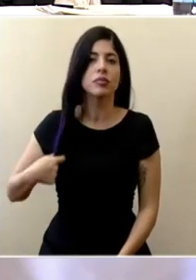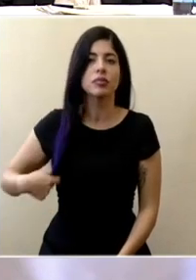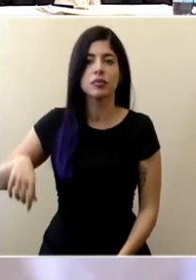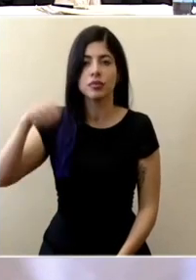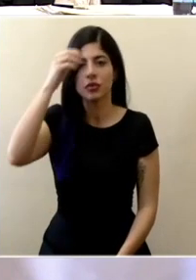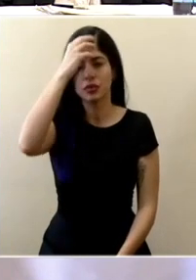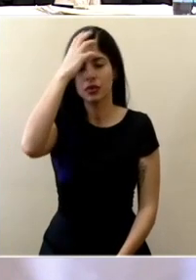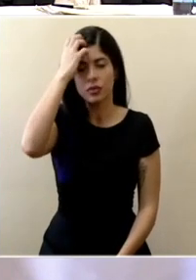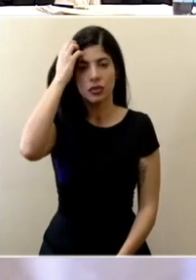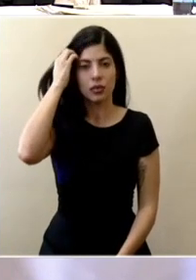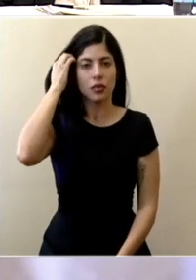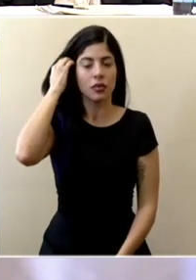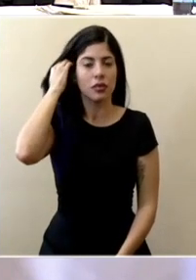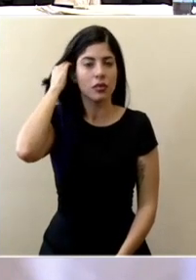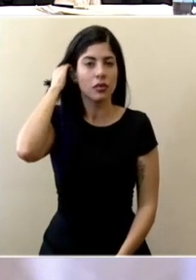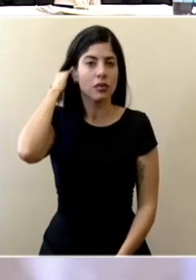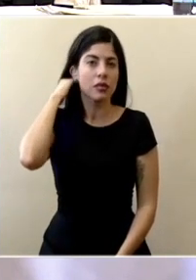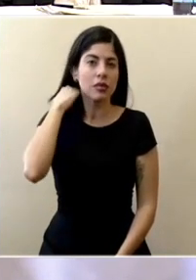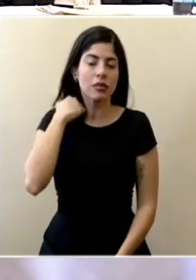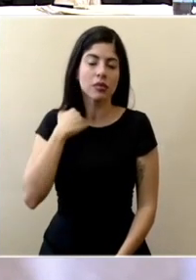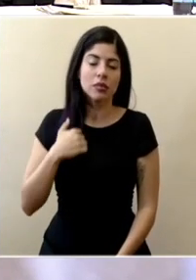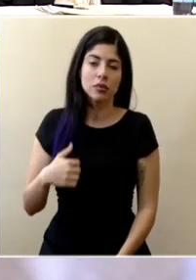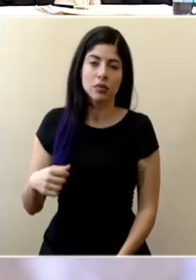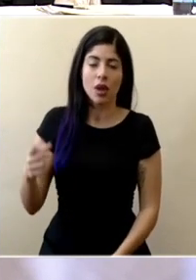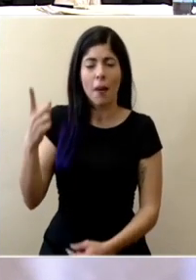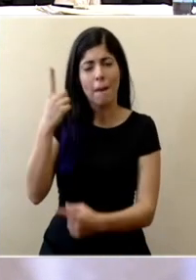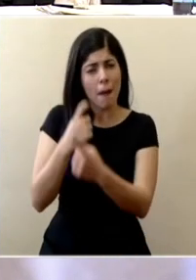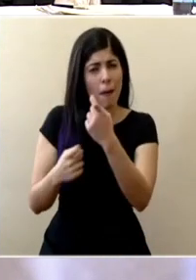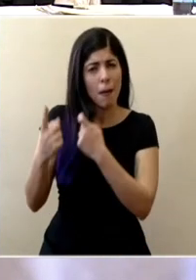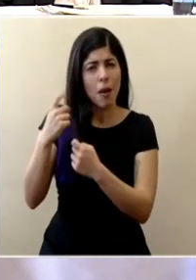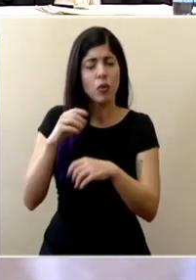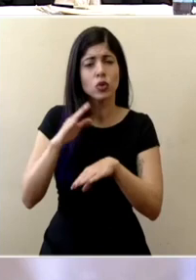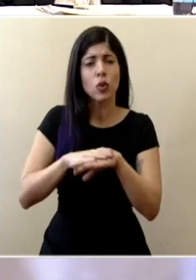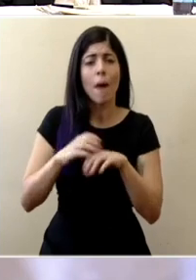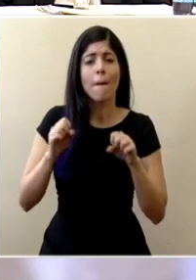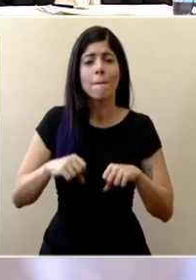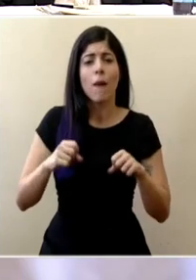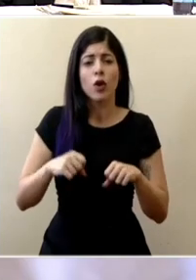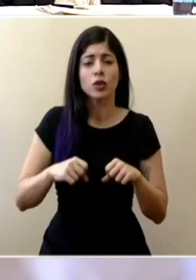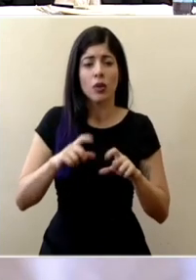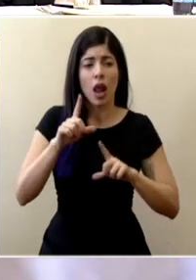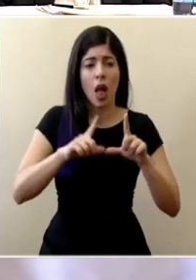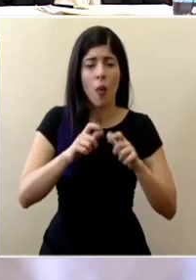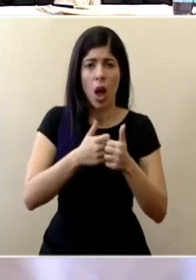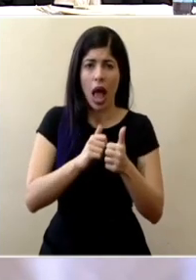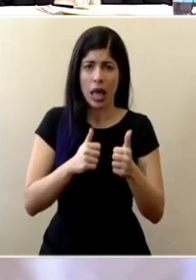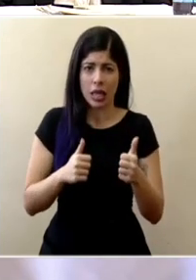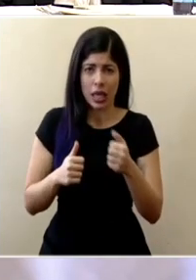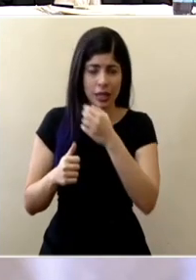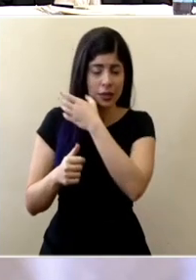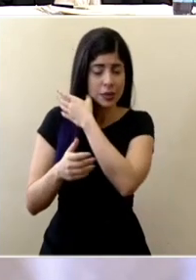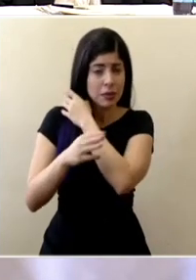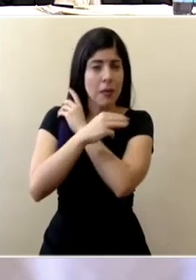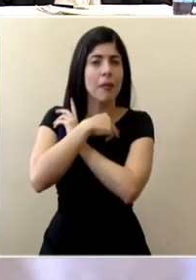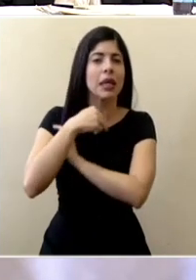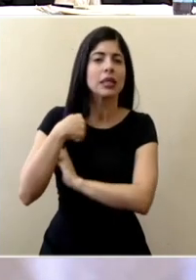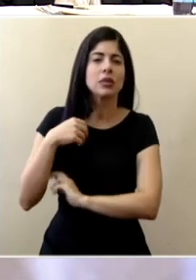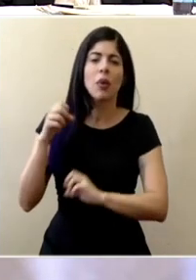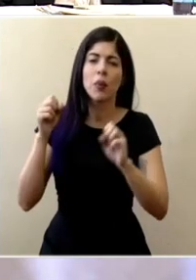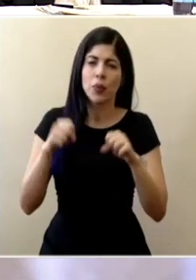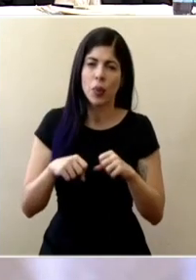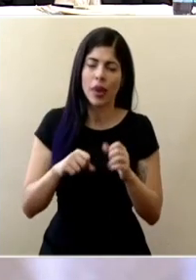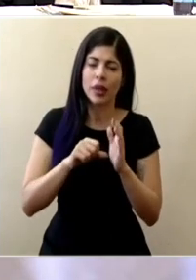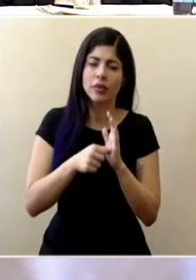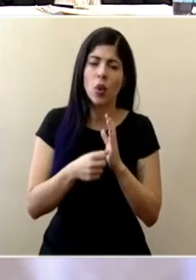nos hacen varias consultas reiterativas sobre el posible retraso en las pruebas ministro si podemos ser enfáticos